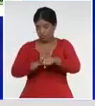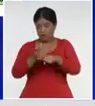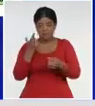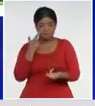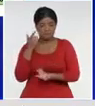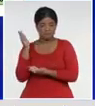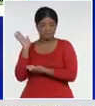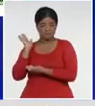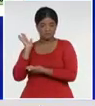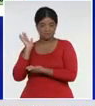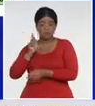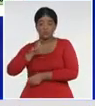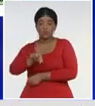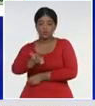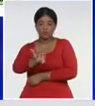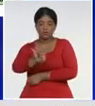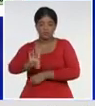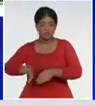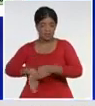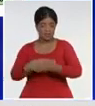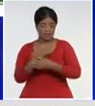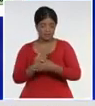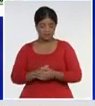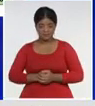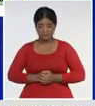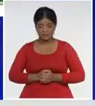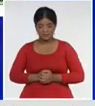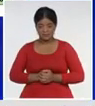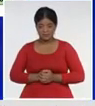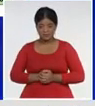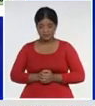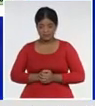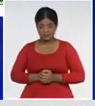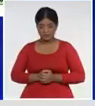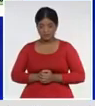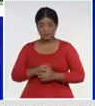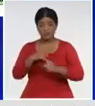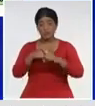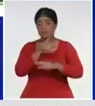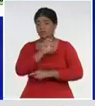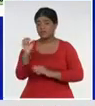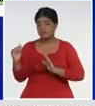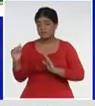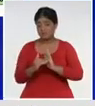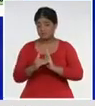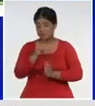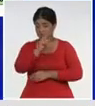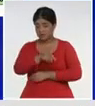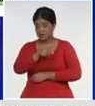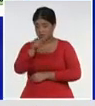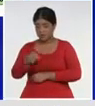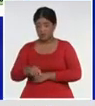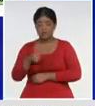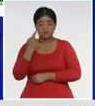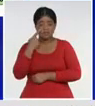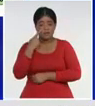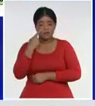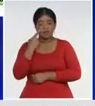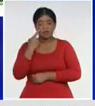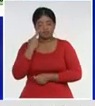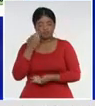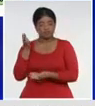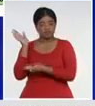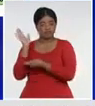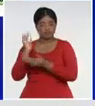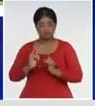en los últimos 15 días, por 100 mil habitantes, ustedes tienen ahí, el comportamiento,